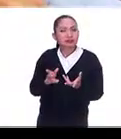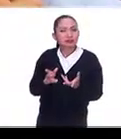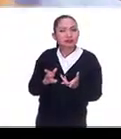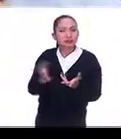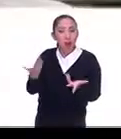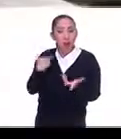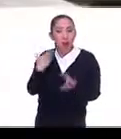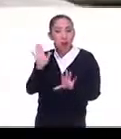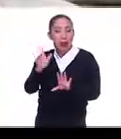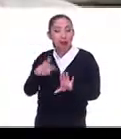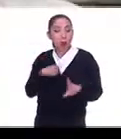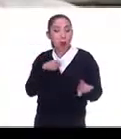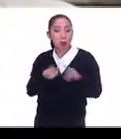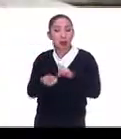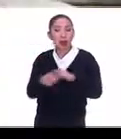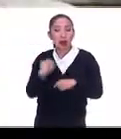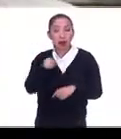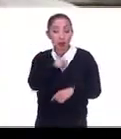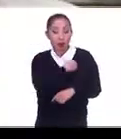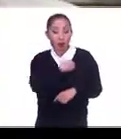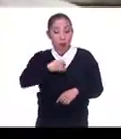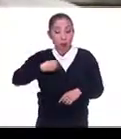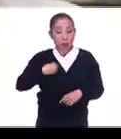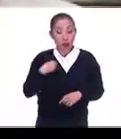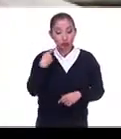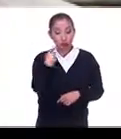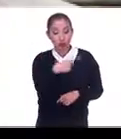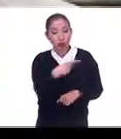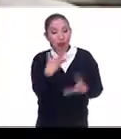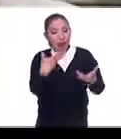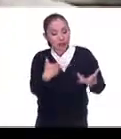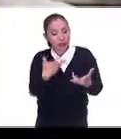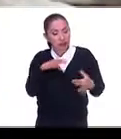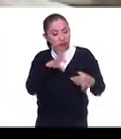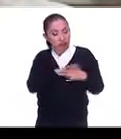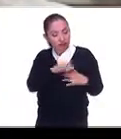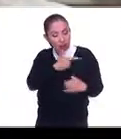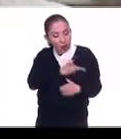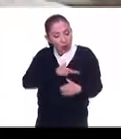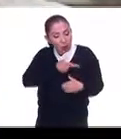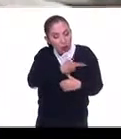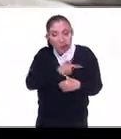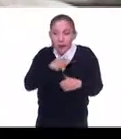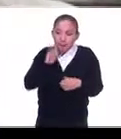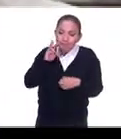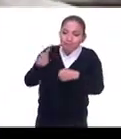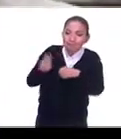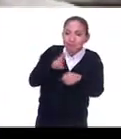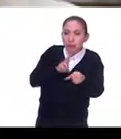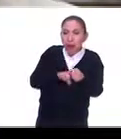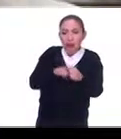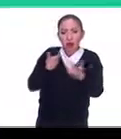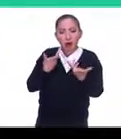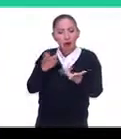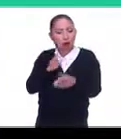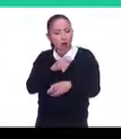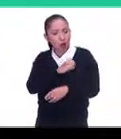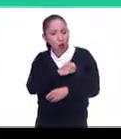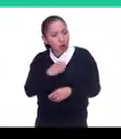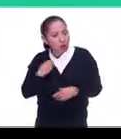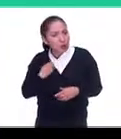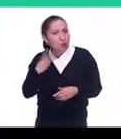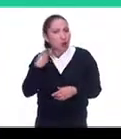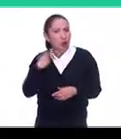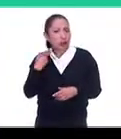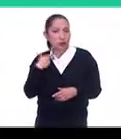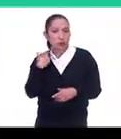ofensivo. El compromiso la asignaba a ella y su vocación por la literatura, compromiso político y también